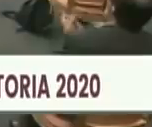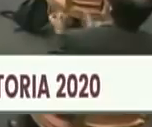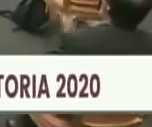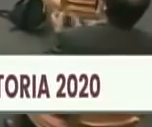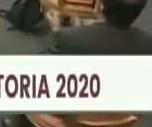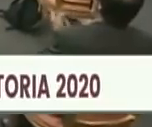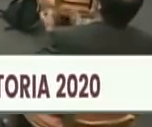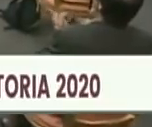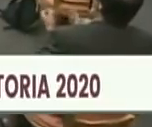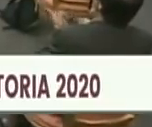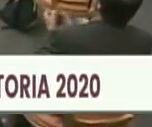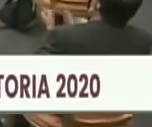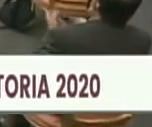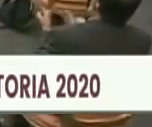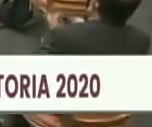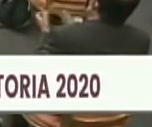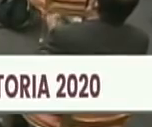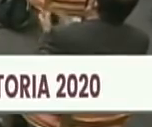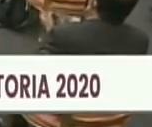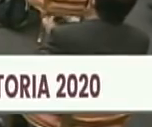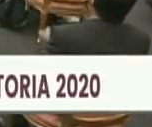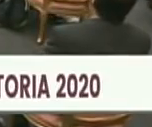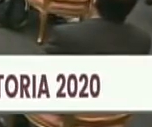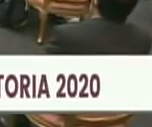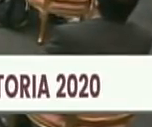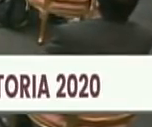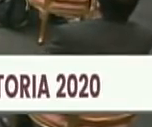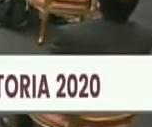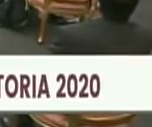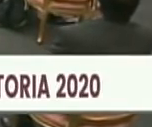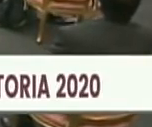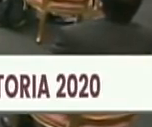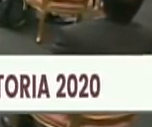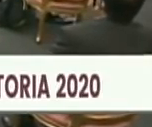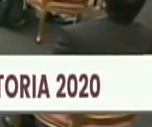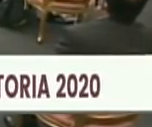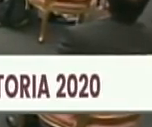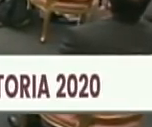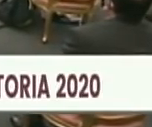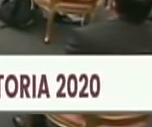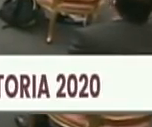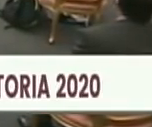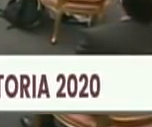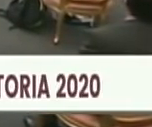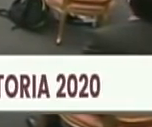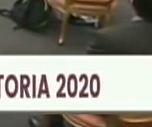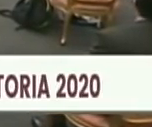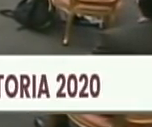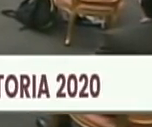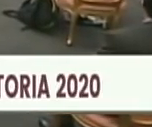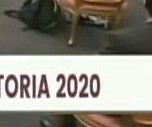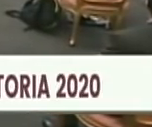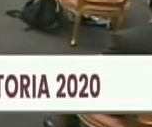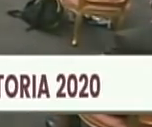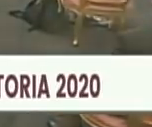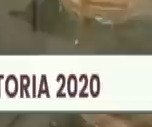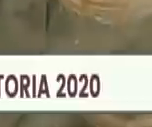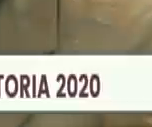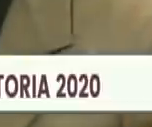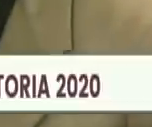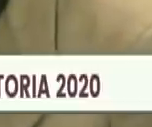Premio Nacional de Historia al ciudadano Jerónimo Rafael Pérez Rescaniere, de origen artístico en el teatro,